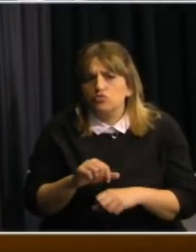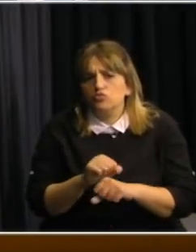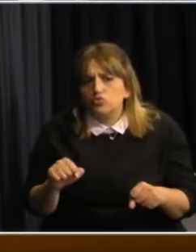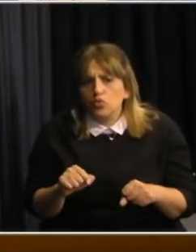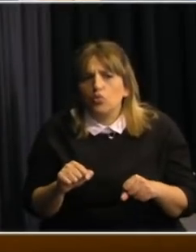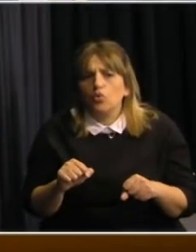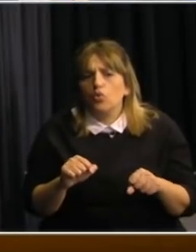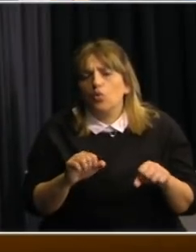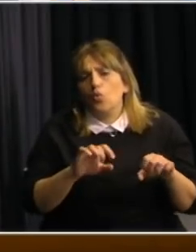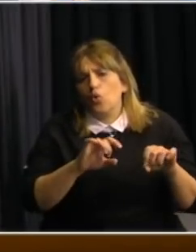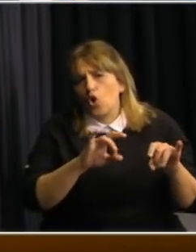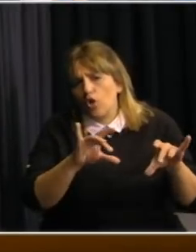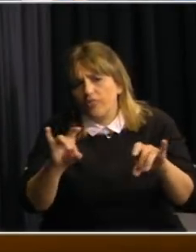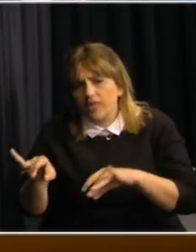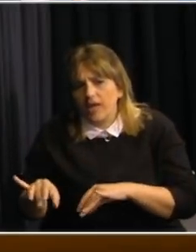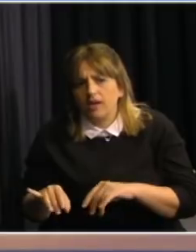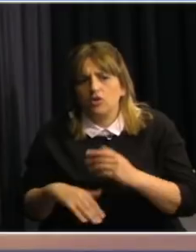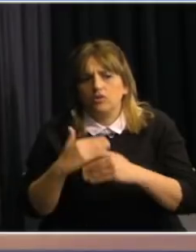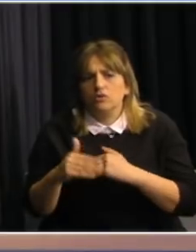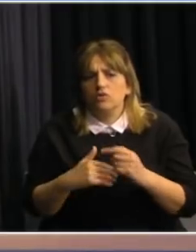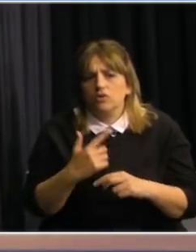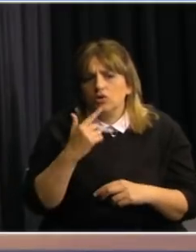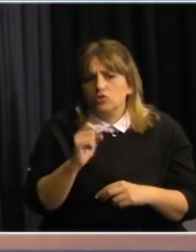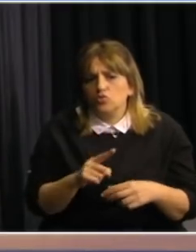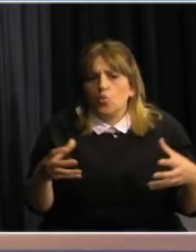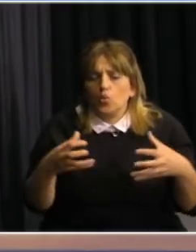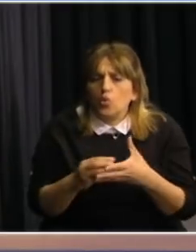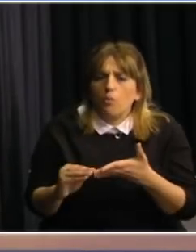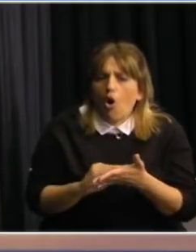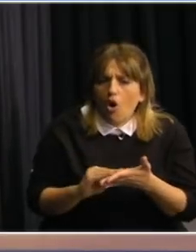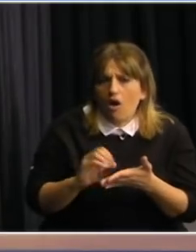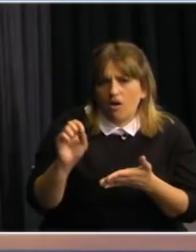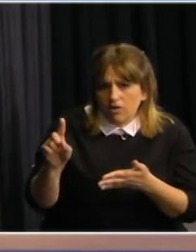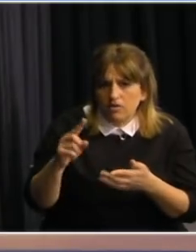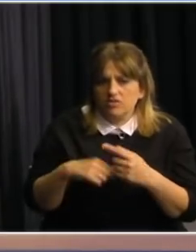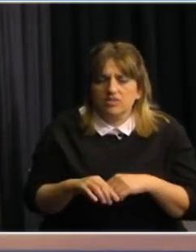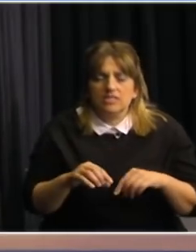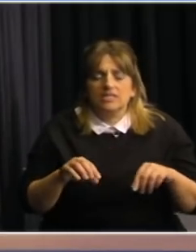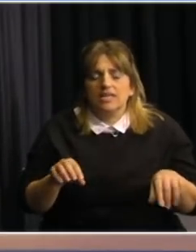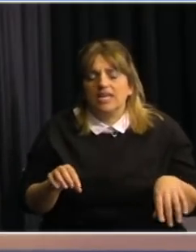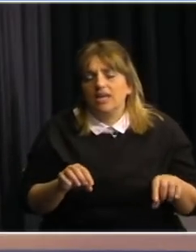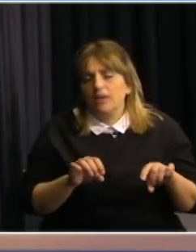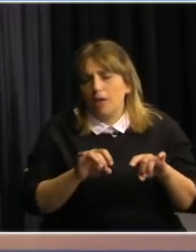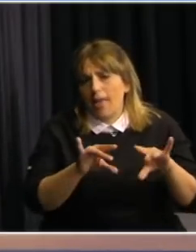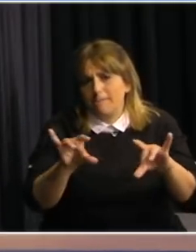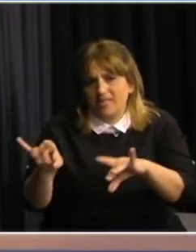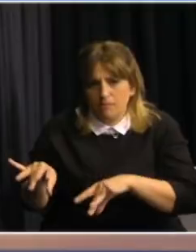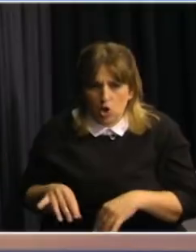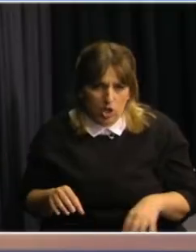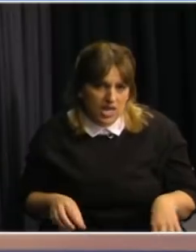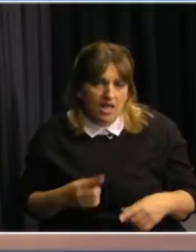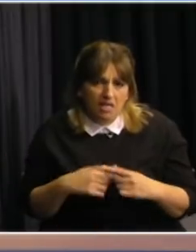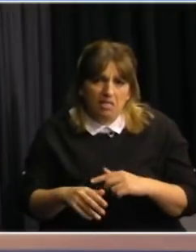y la progresión de la infección lo que la división epidemiología indica en sus informes es que